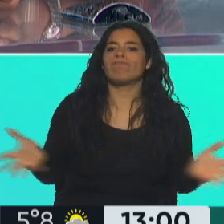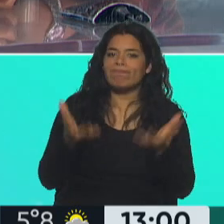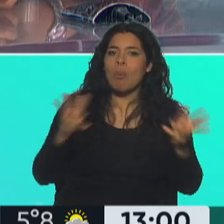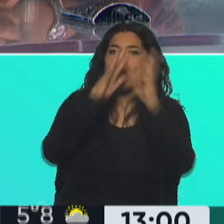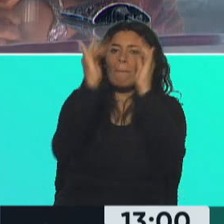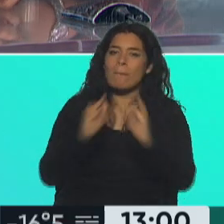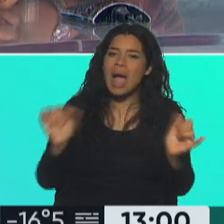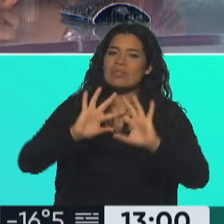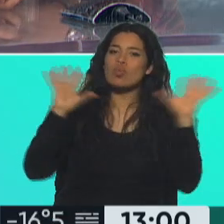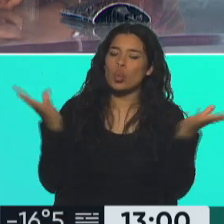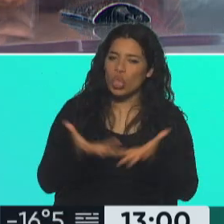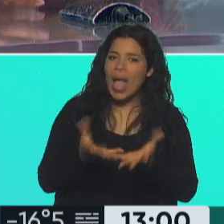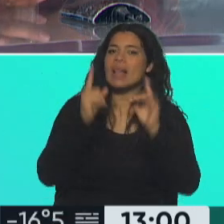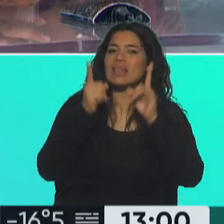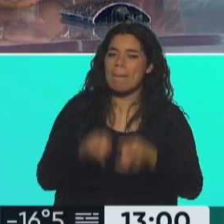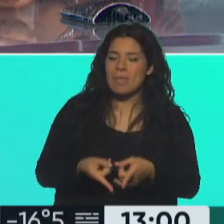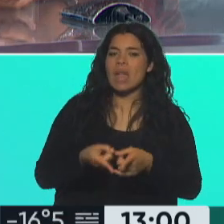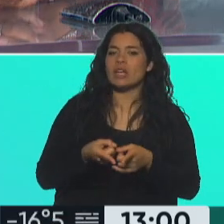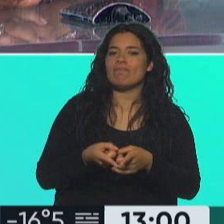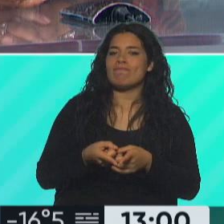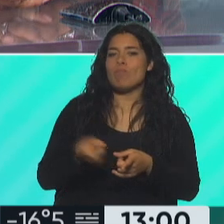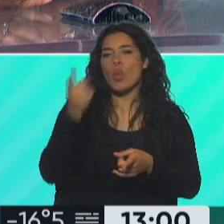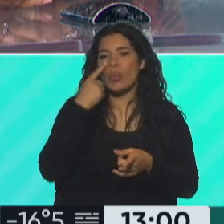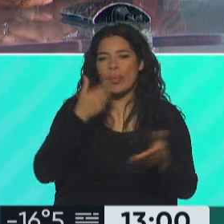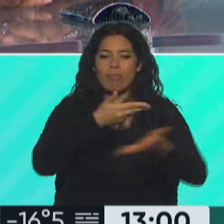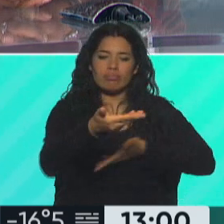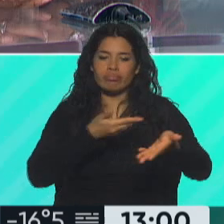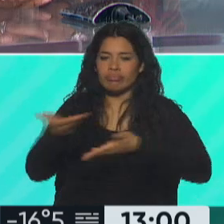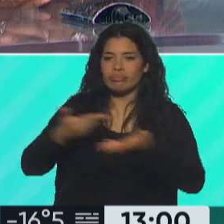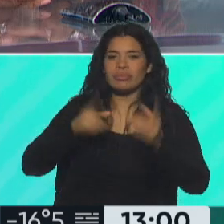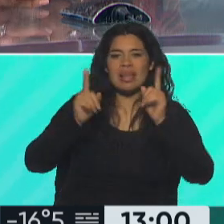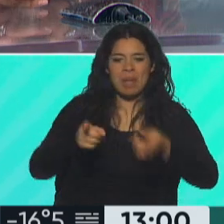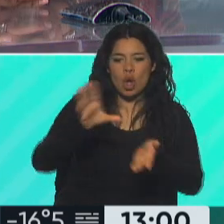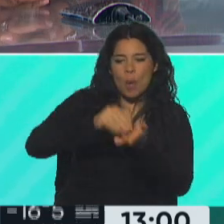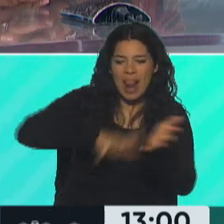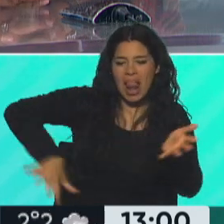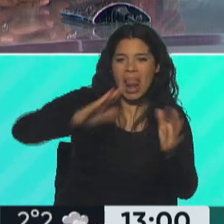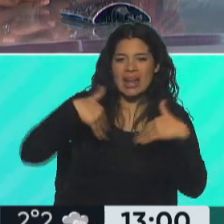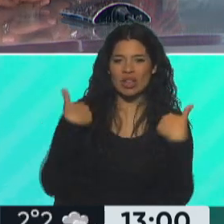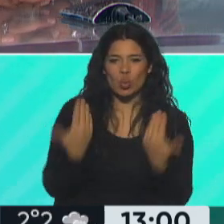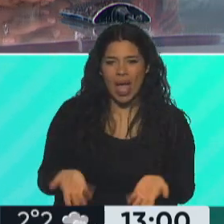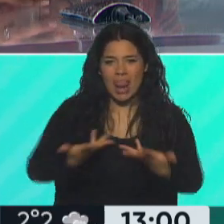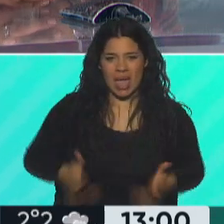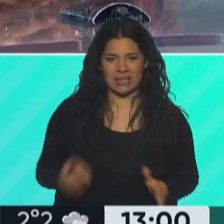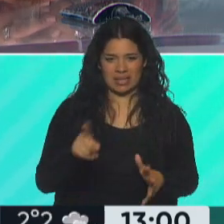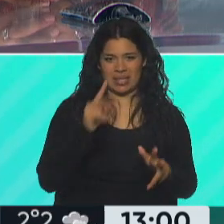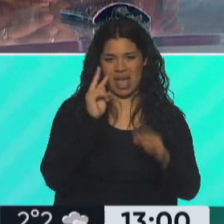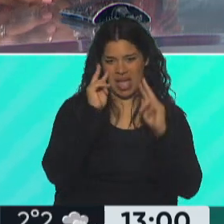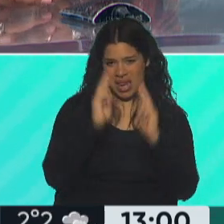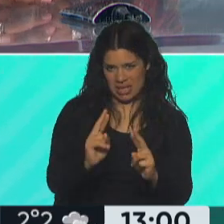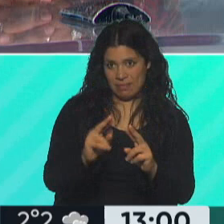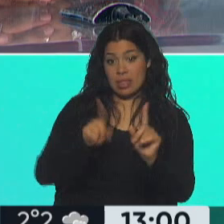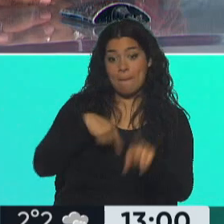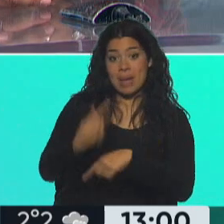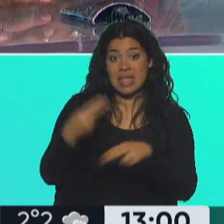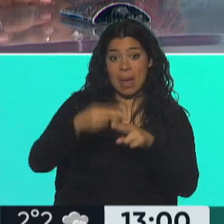una buena convivencia con la madre tierra. Con la naturaleza. Así que le rendimos un homenaje y estaremos mañana en Plaza